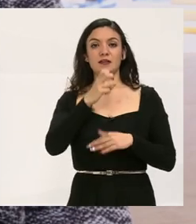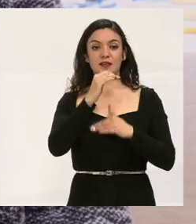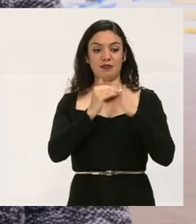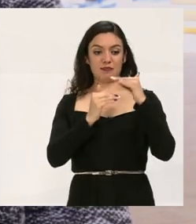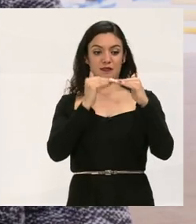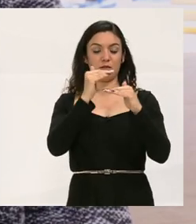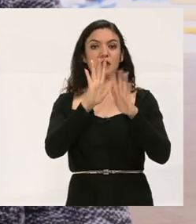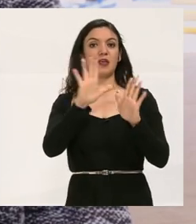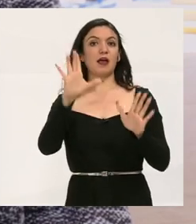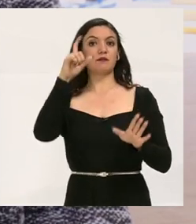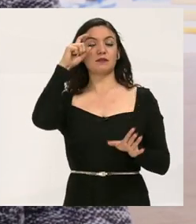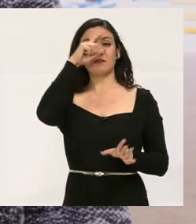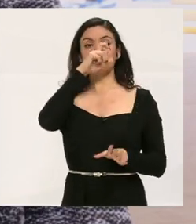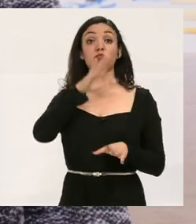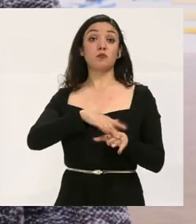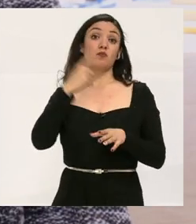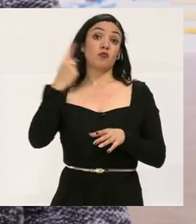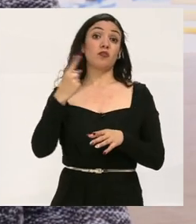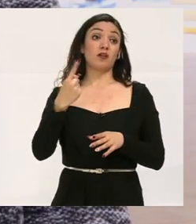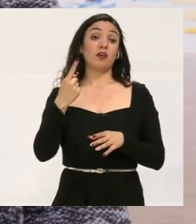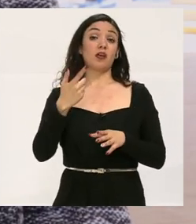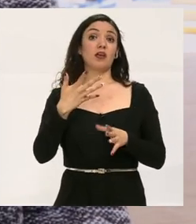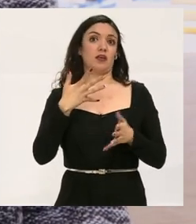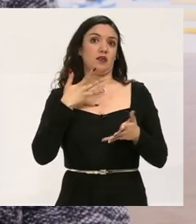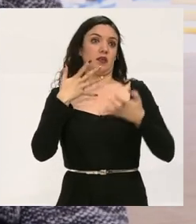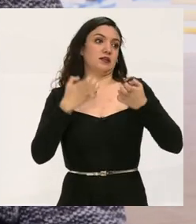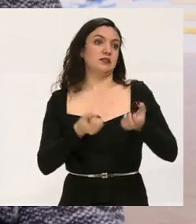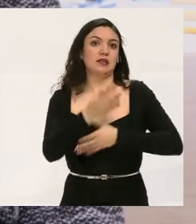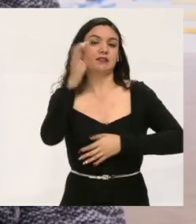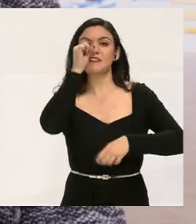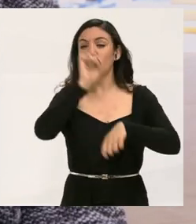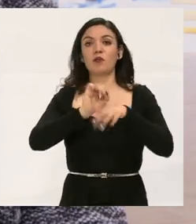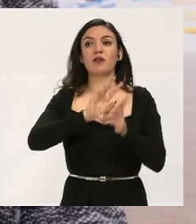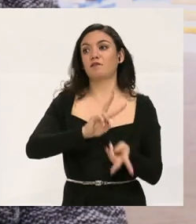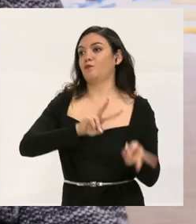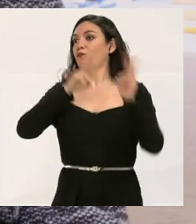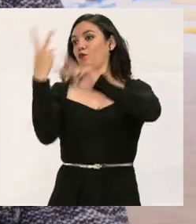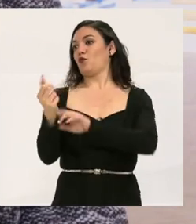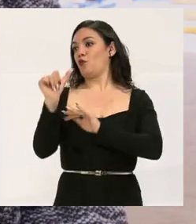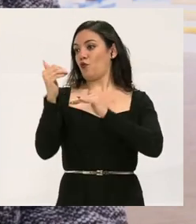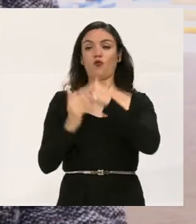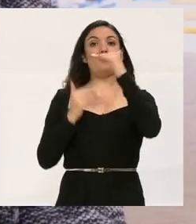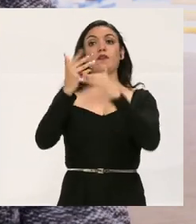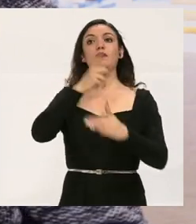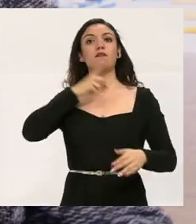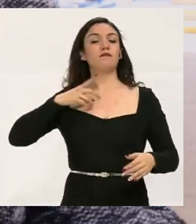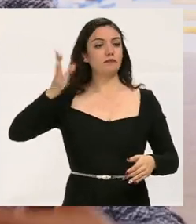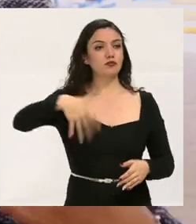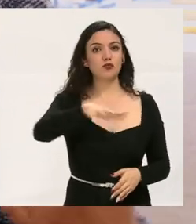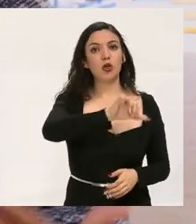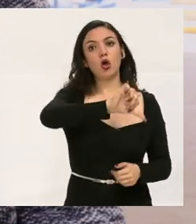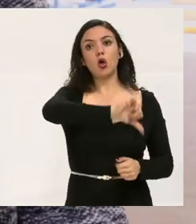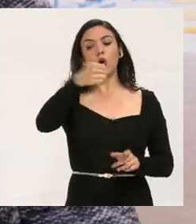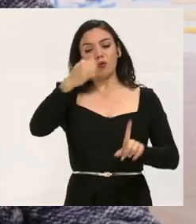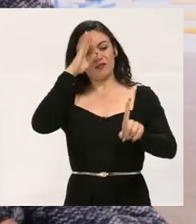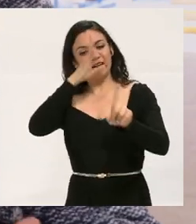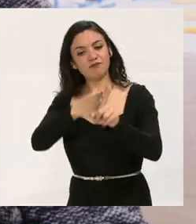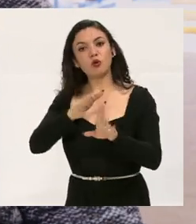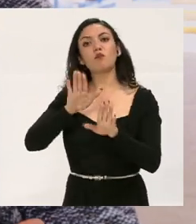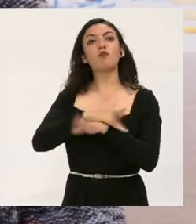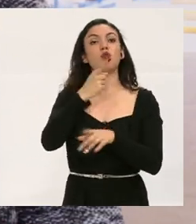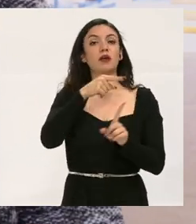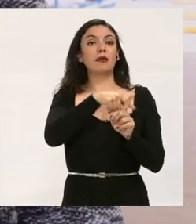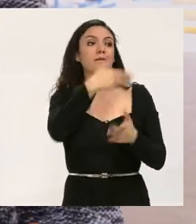ya esa etapa ya está difícil porque, pues, ya sales de la secundaria y ya es otra etapa y ya tienes que buscar otra